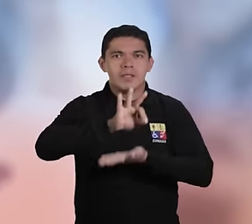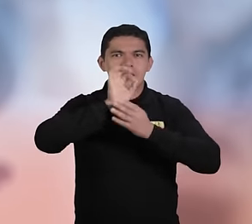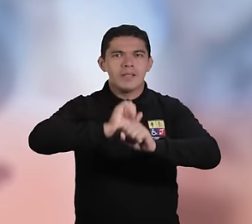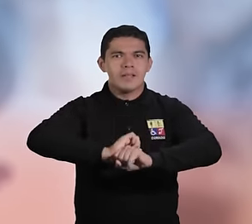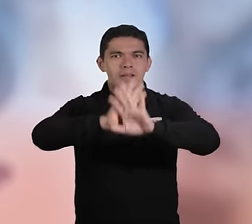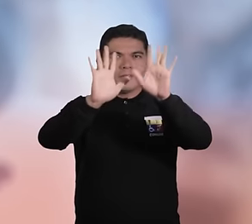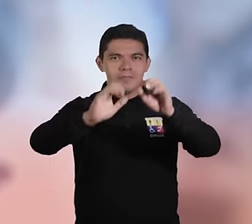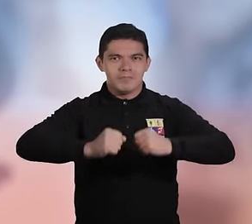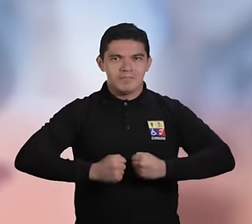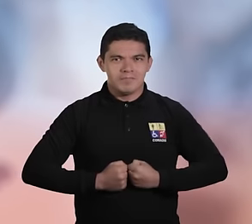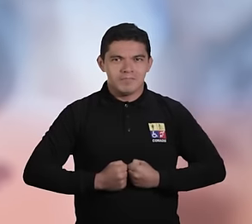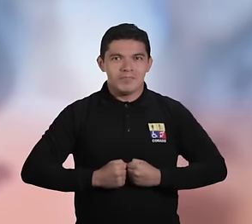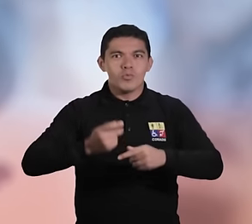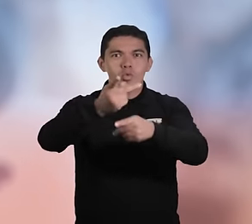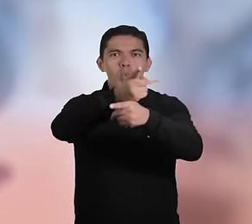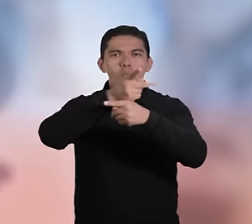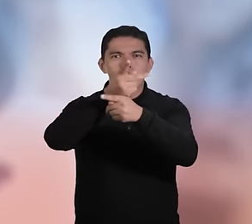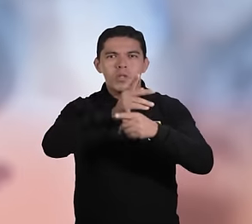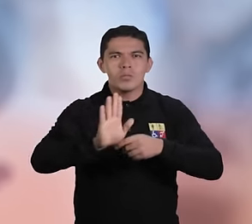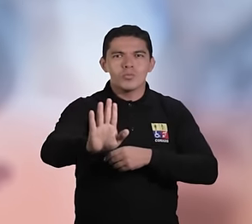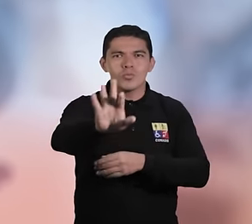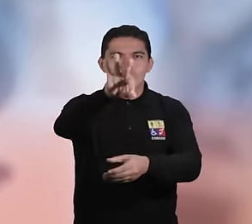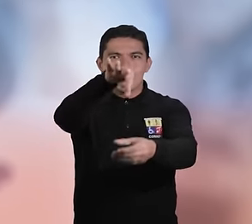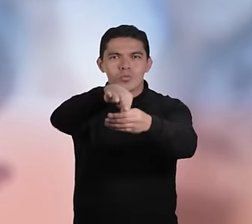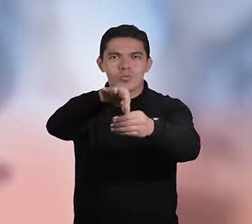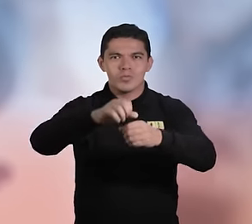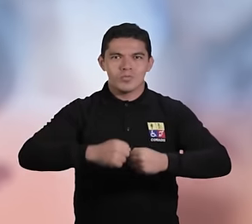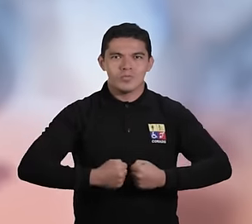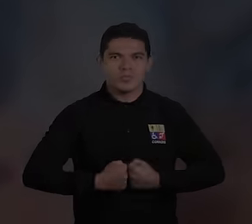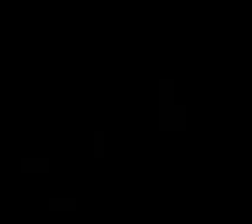Ecuador elige con transparencia. Garantizamos tu decisión.